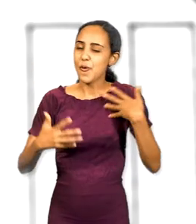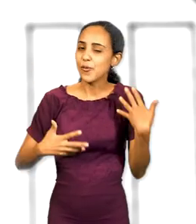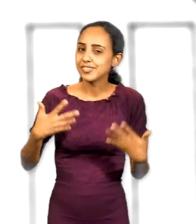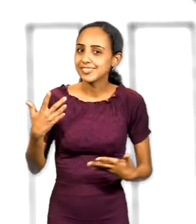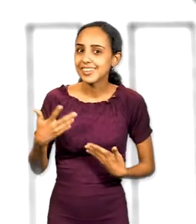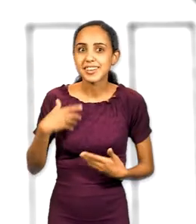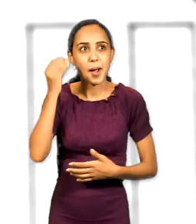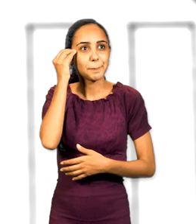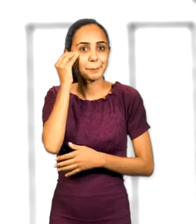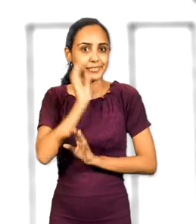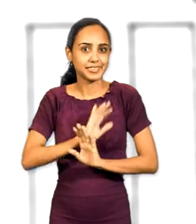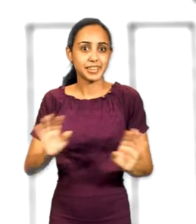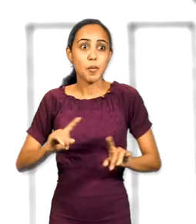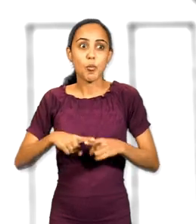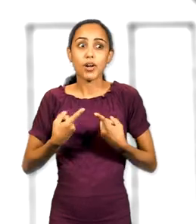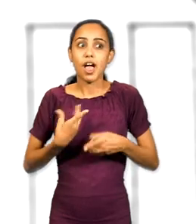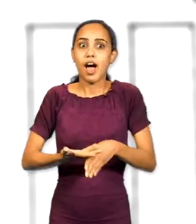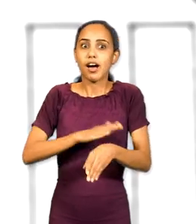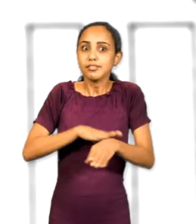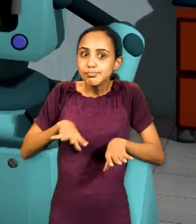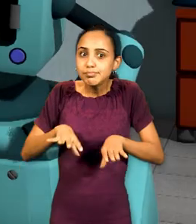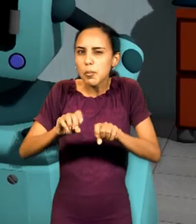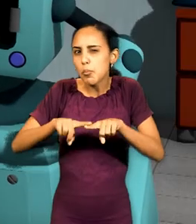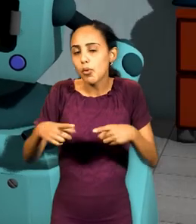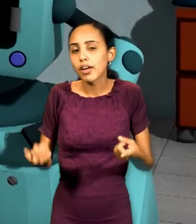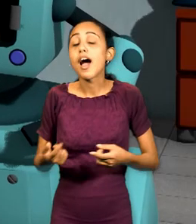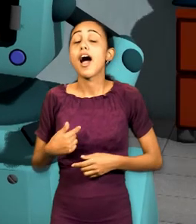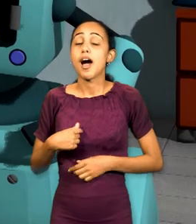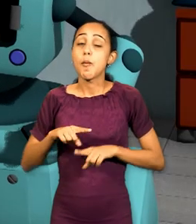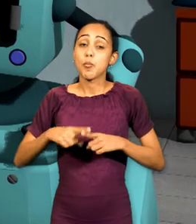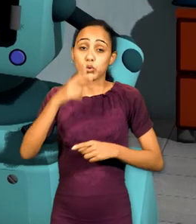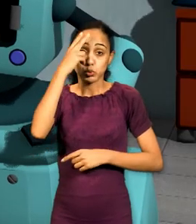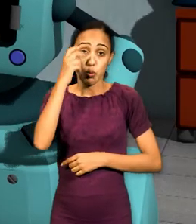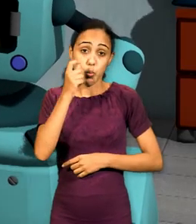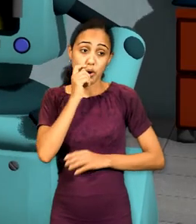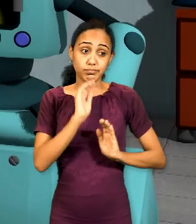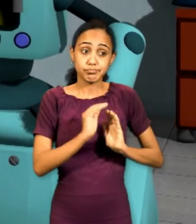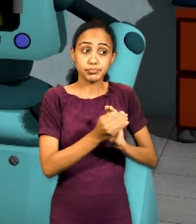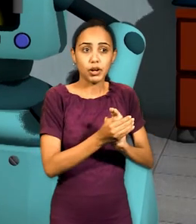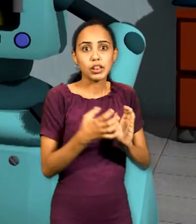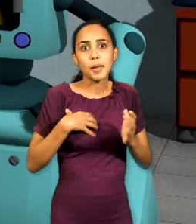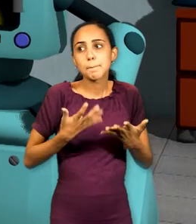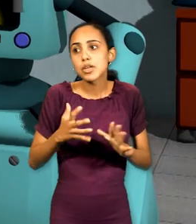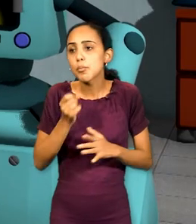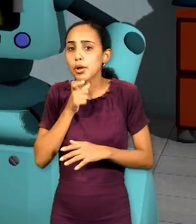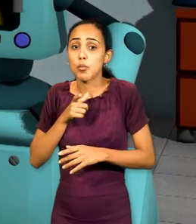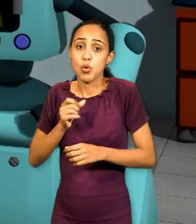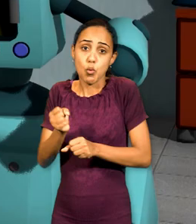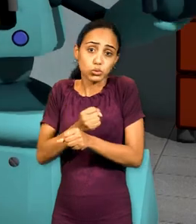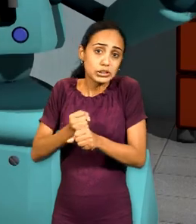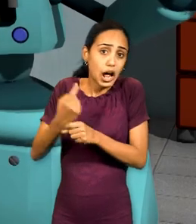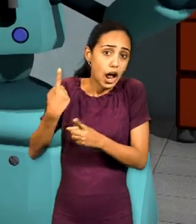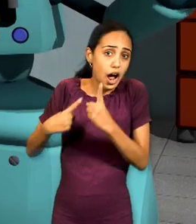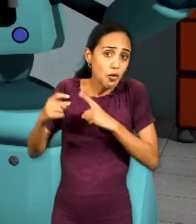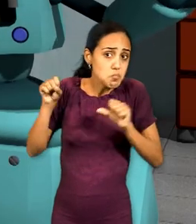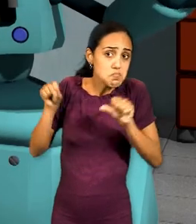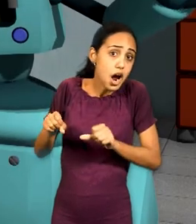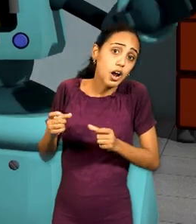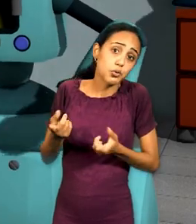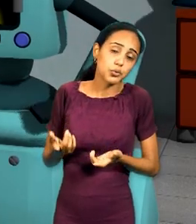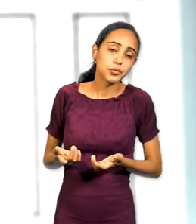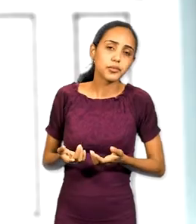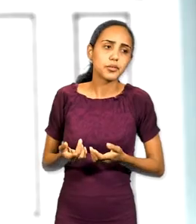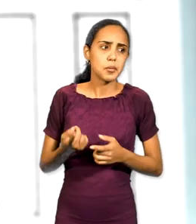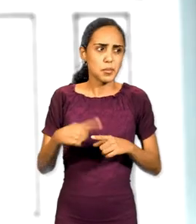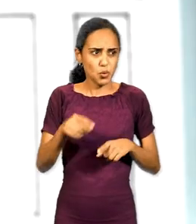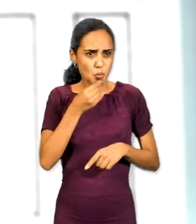contentísima que estoy. ¿Por qué no te descubrí antes? Tu abuelo me mantiene oculto. Siente temor de que puedan utilizarme de la peor forma